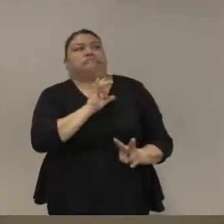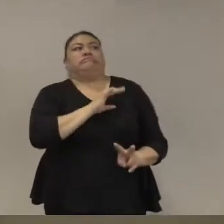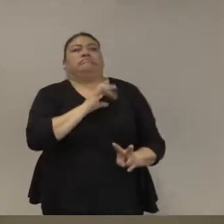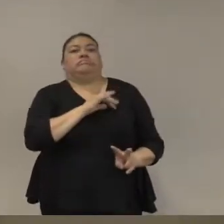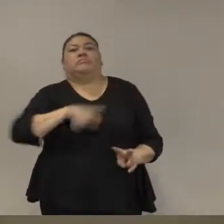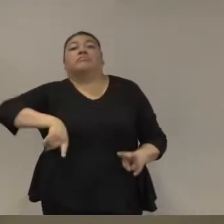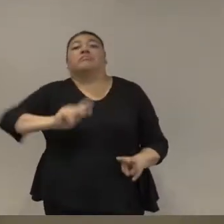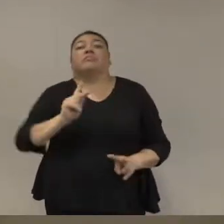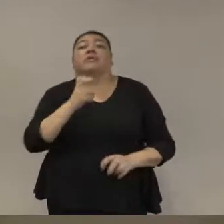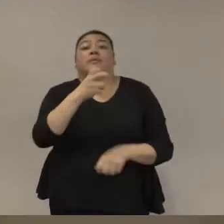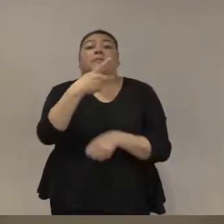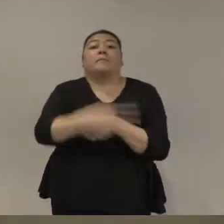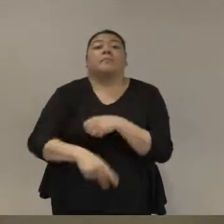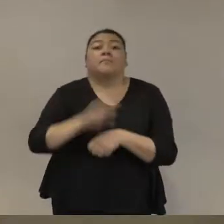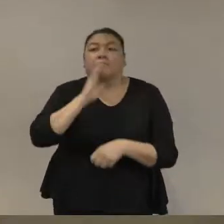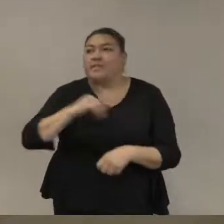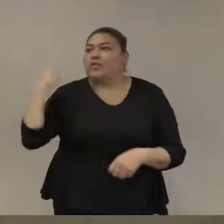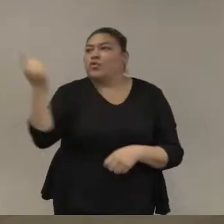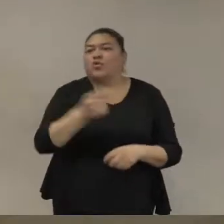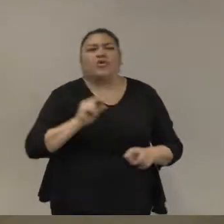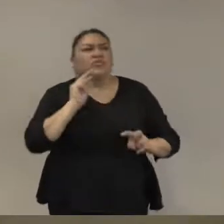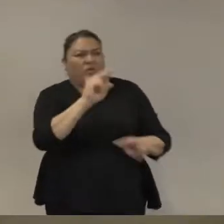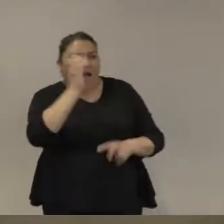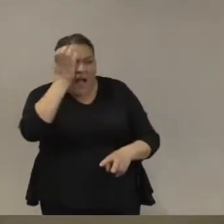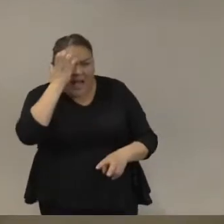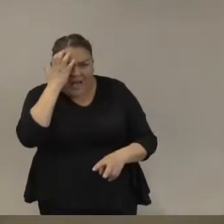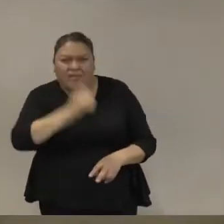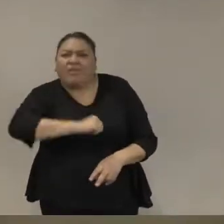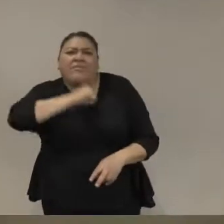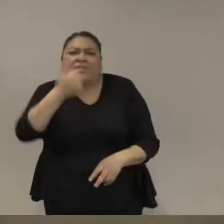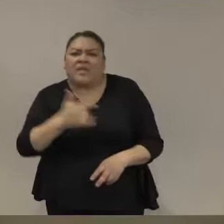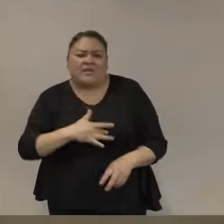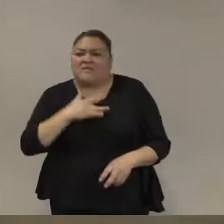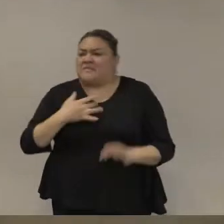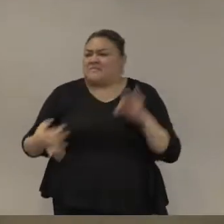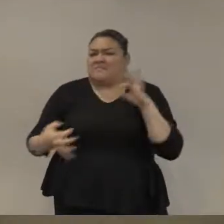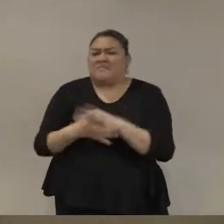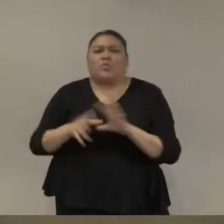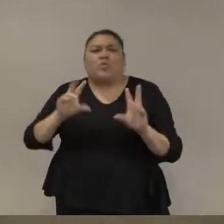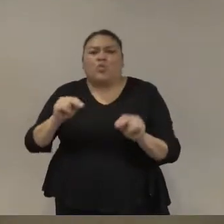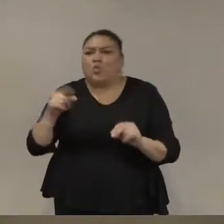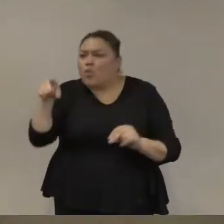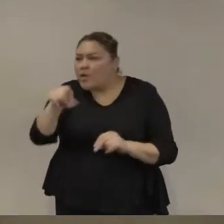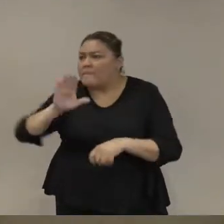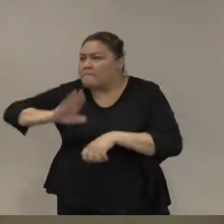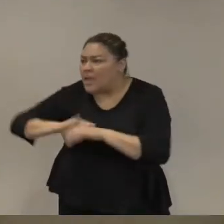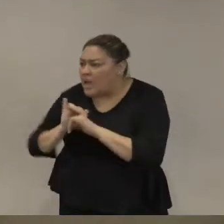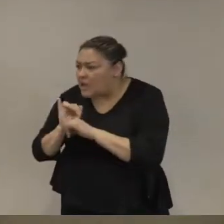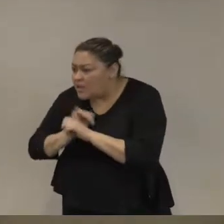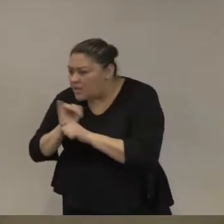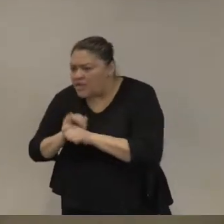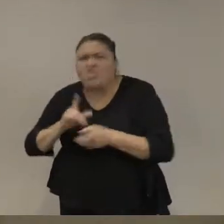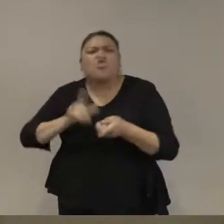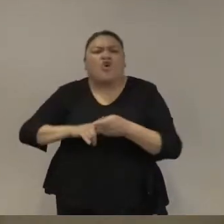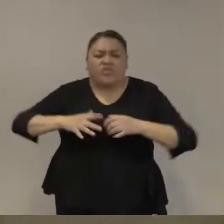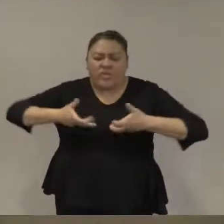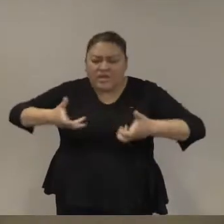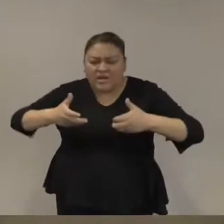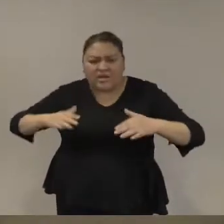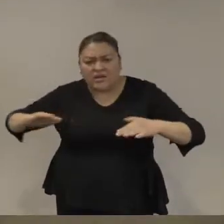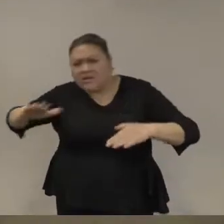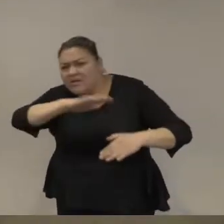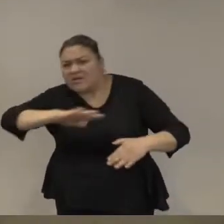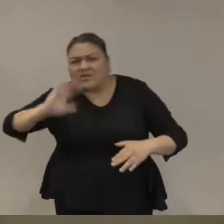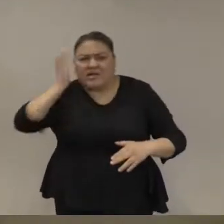desventaja de eso es que nadie los conoce no tienen fuentes de inteligencia tal vez necesitan mapas solo para saber donde están en el